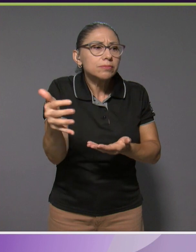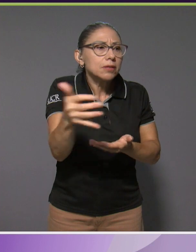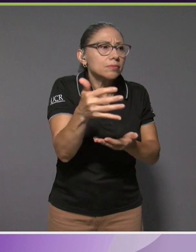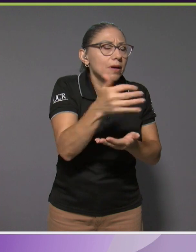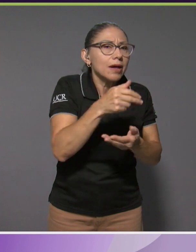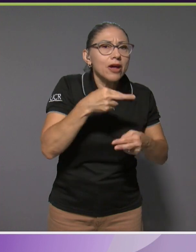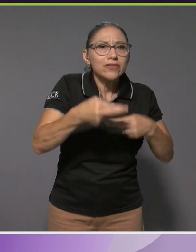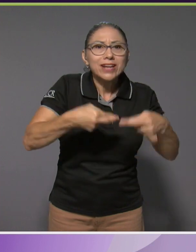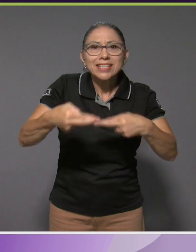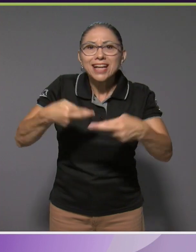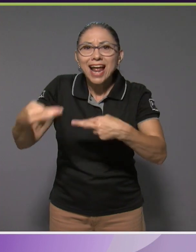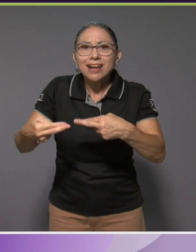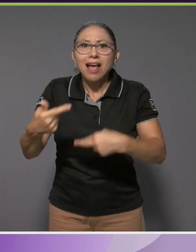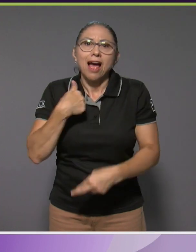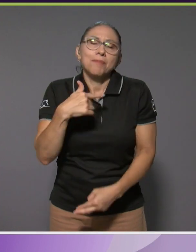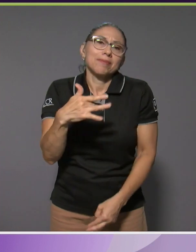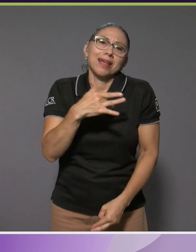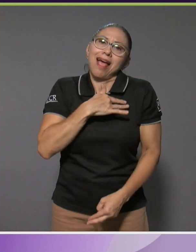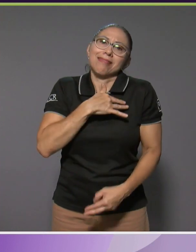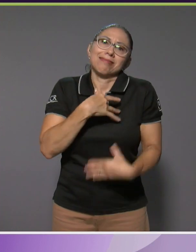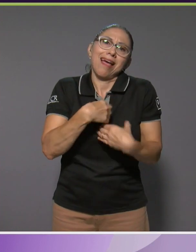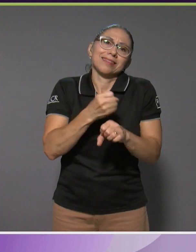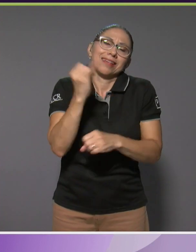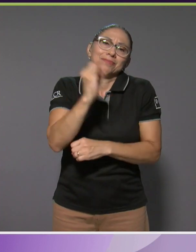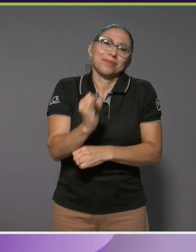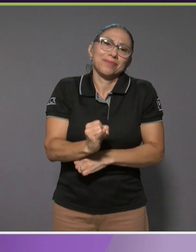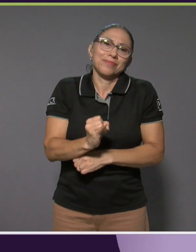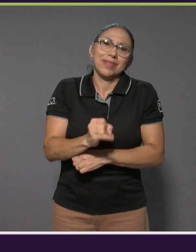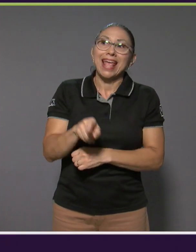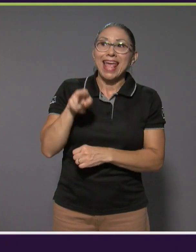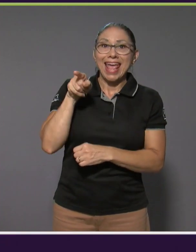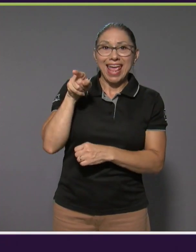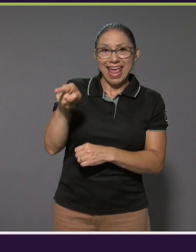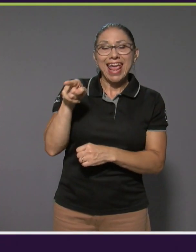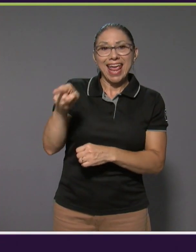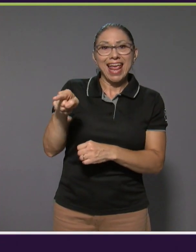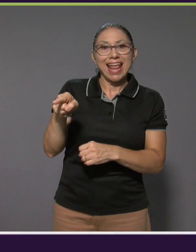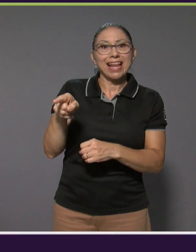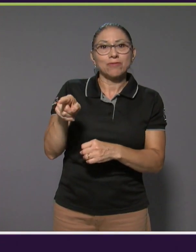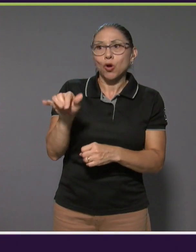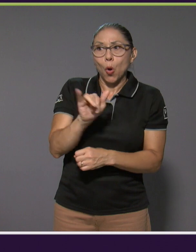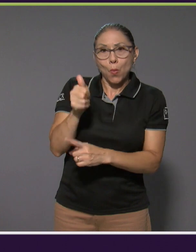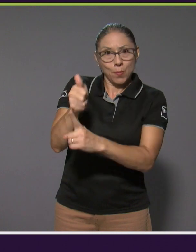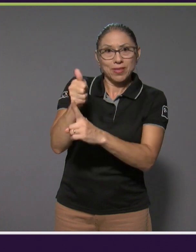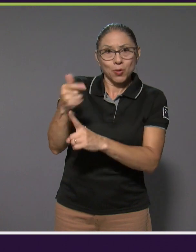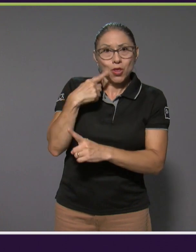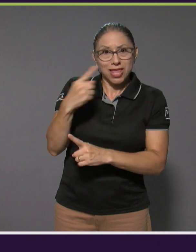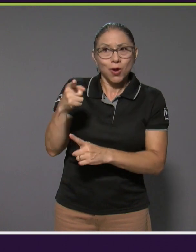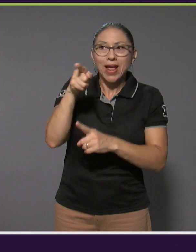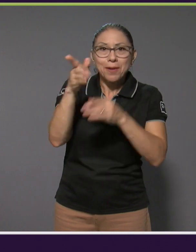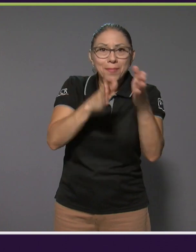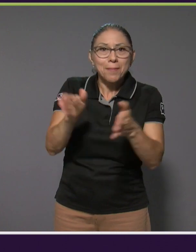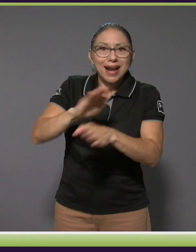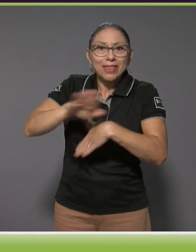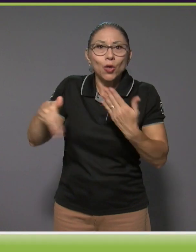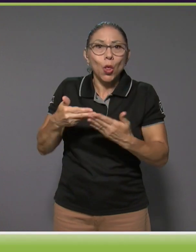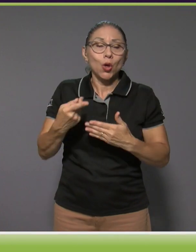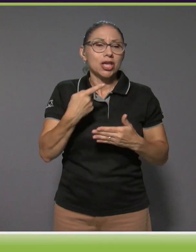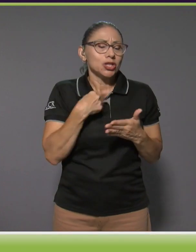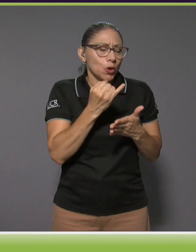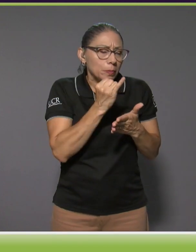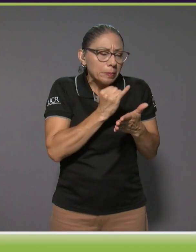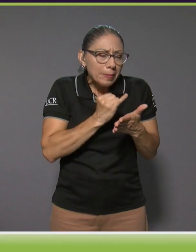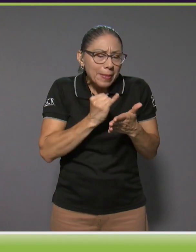también las manualidades, él me prepara, como lo contó Juanca, prepara todo y yo les doy los acabados finales.